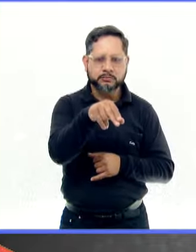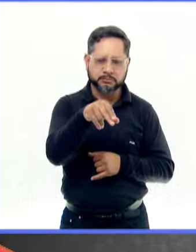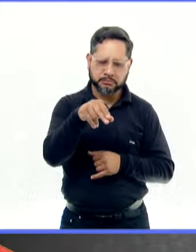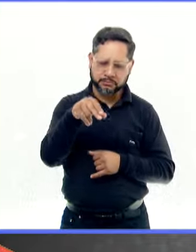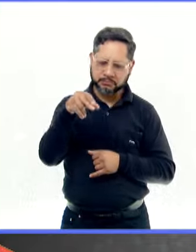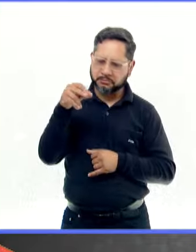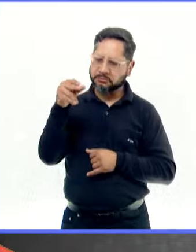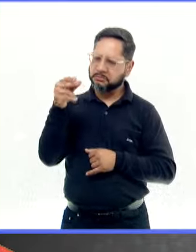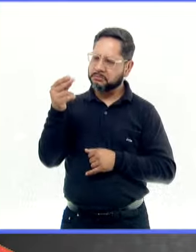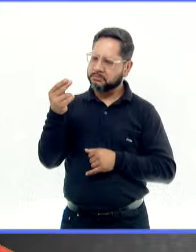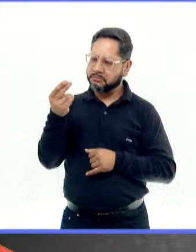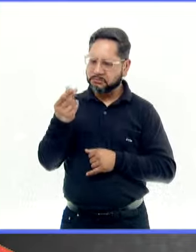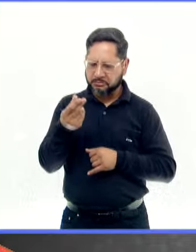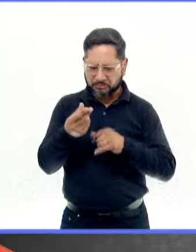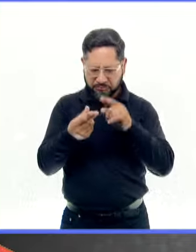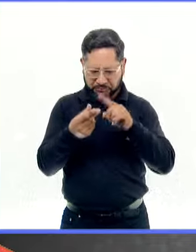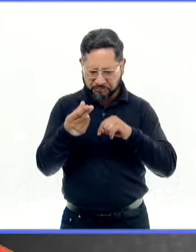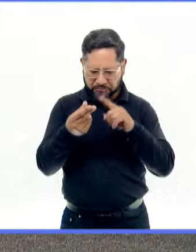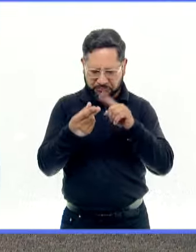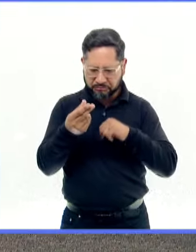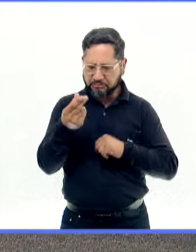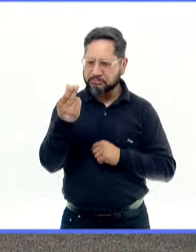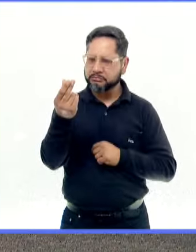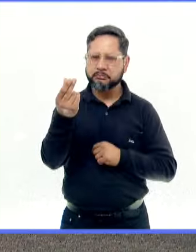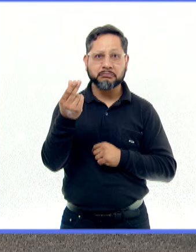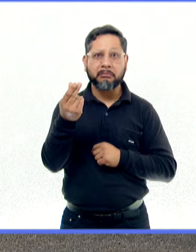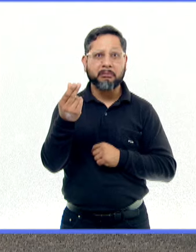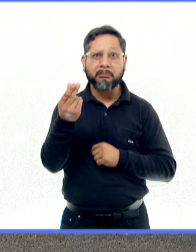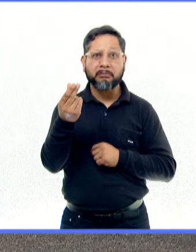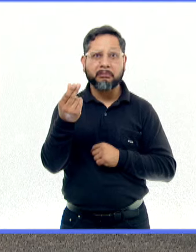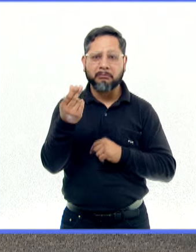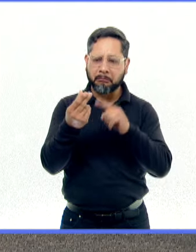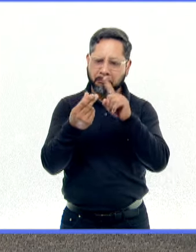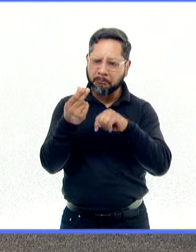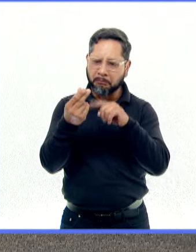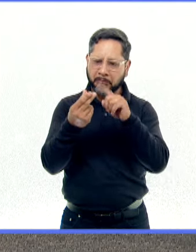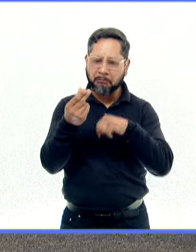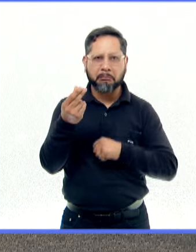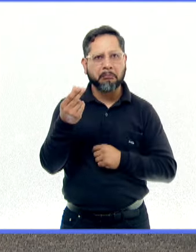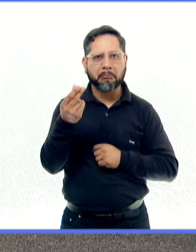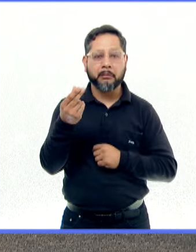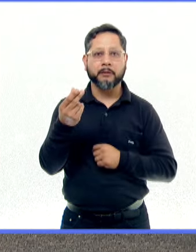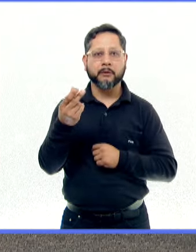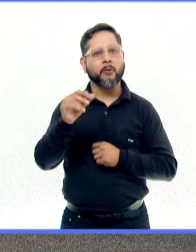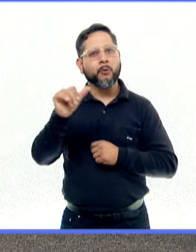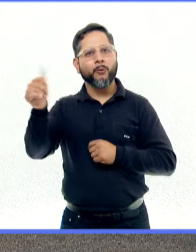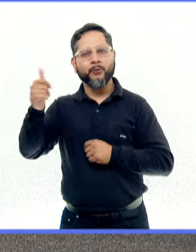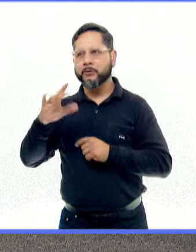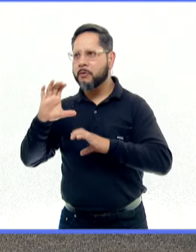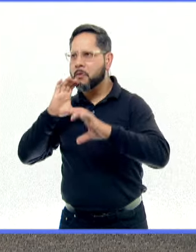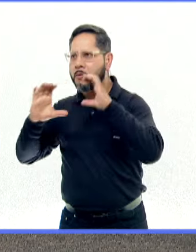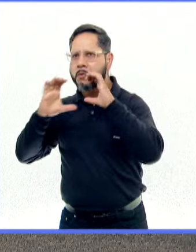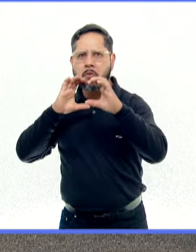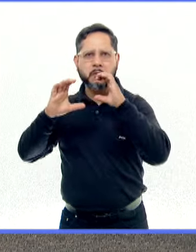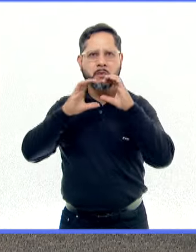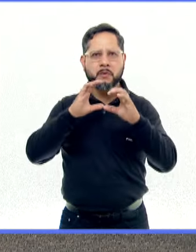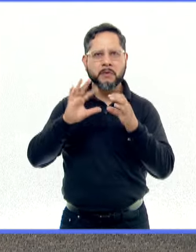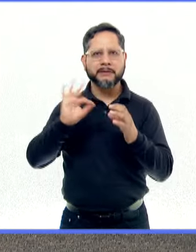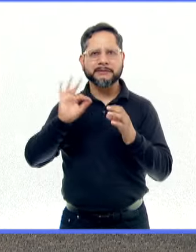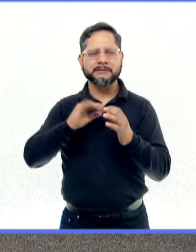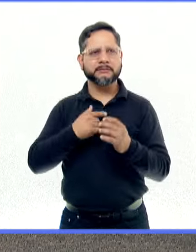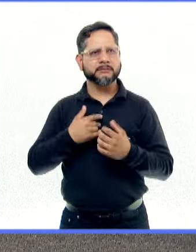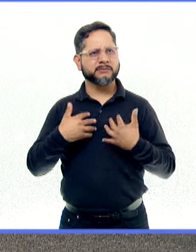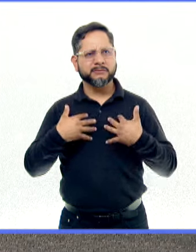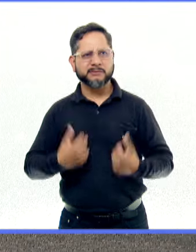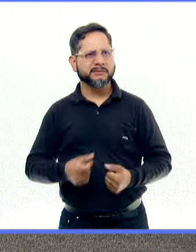girar las llantas del mismo cochecito, hasta personas que pueden tener en esta característica comunicativa, dificultades para